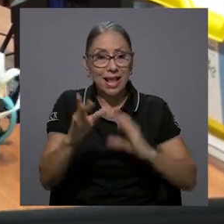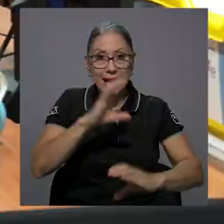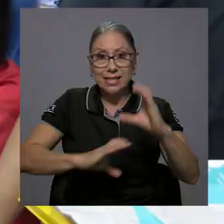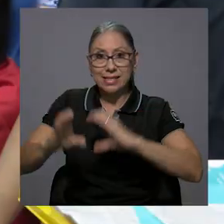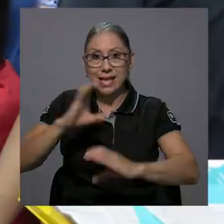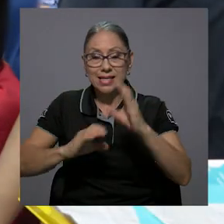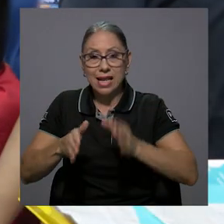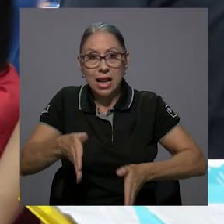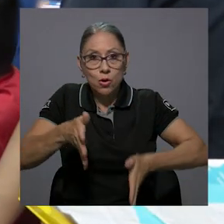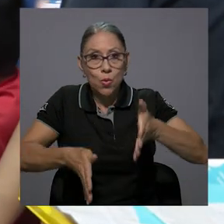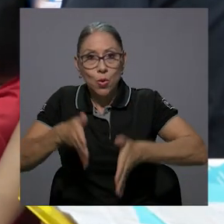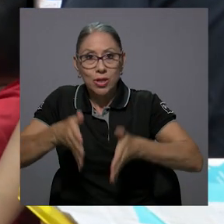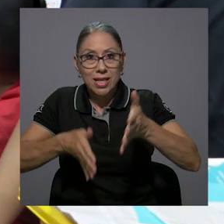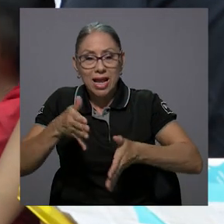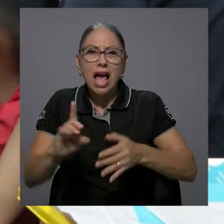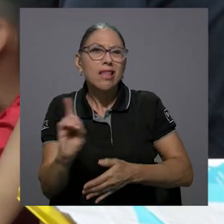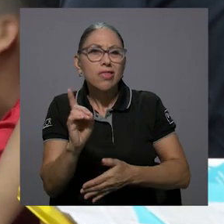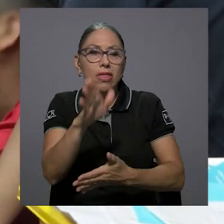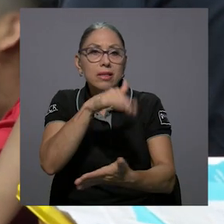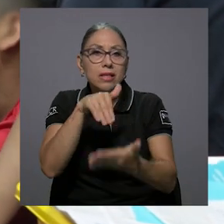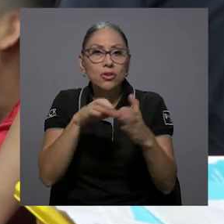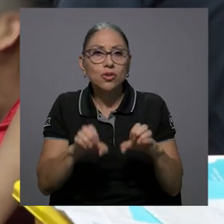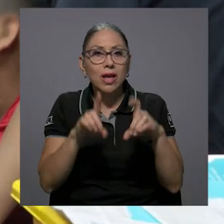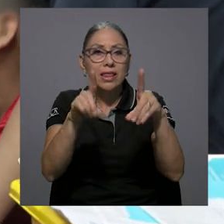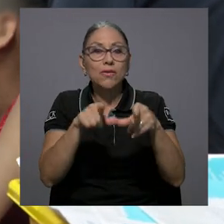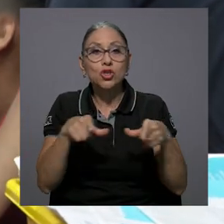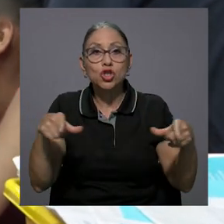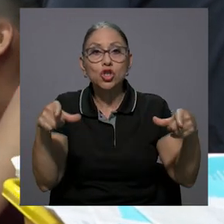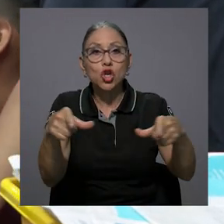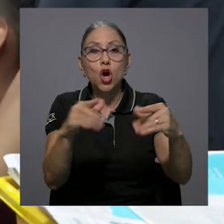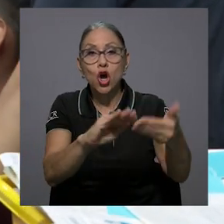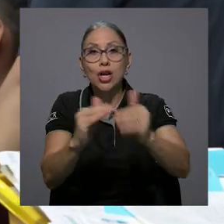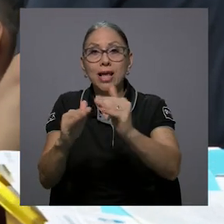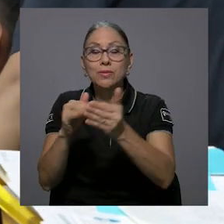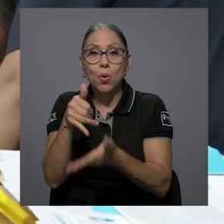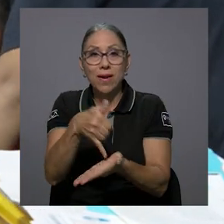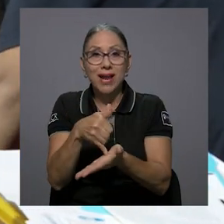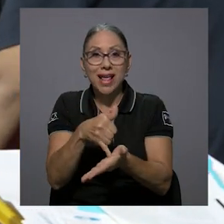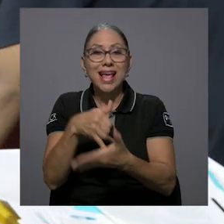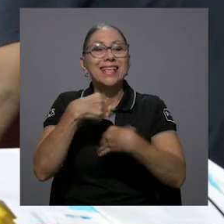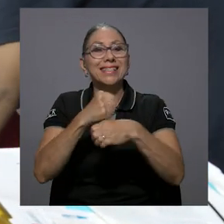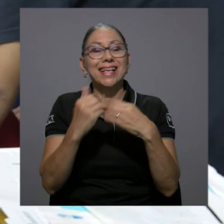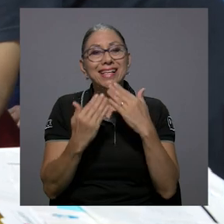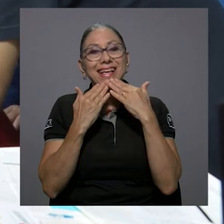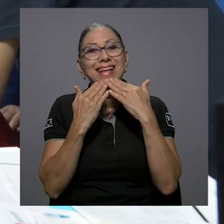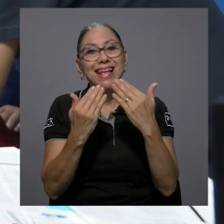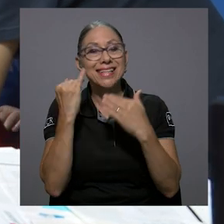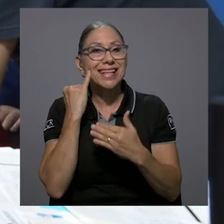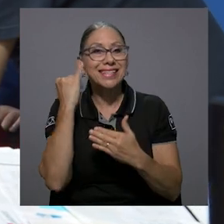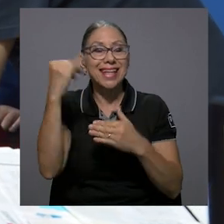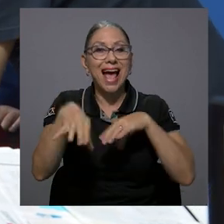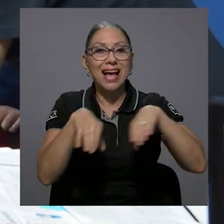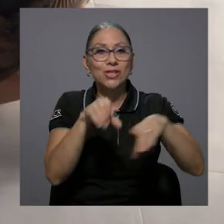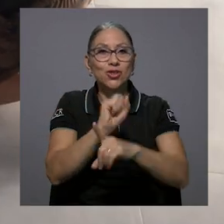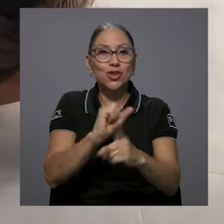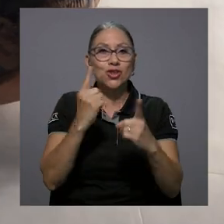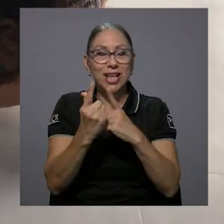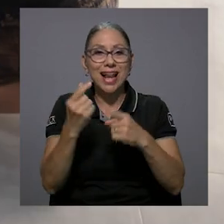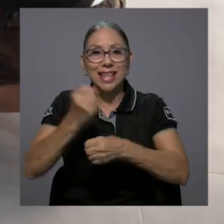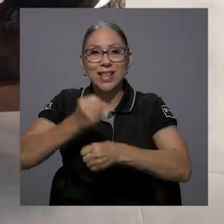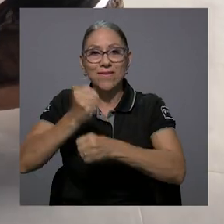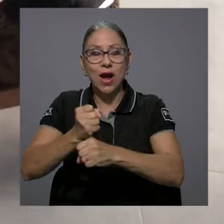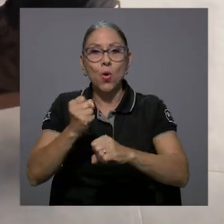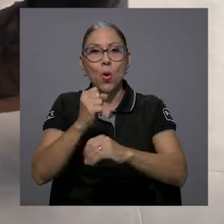tecnología, la ciencia y de la robótica en centros educativos de zonas vulnerabilizadas, se realiza gracias a las iniciativas de acción